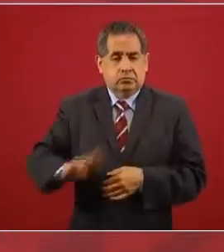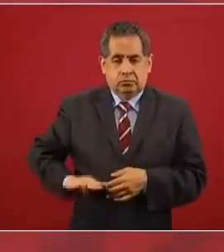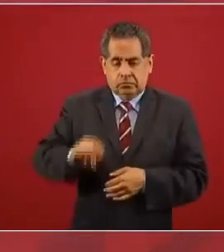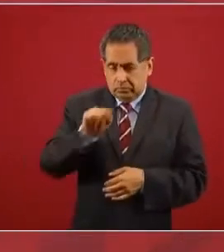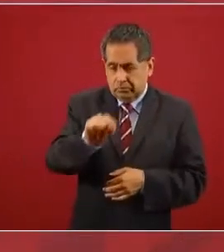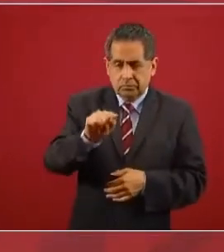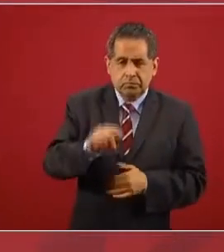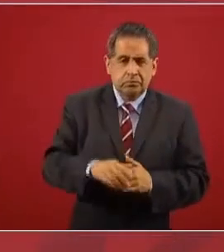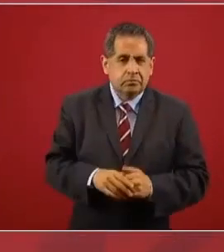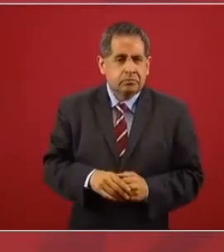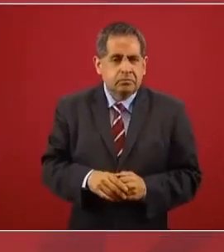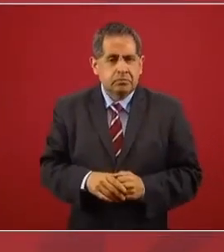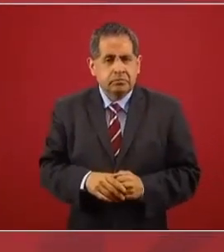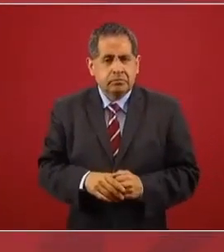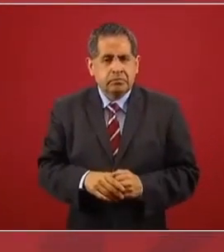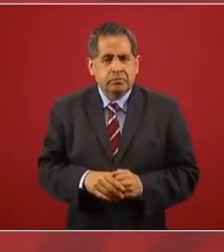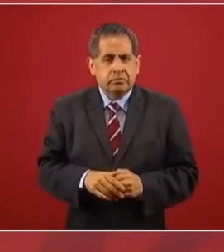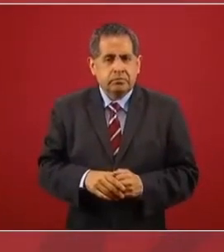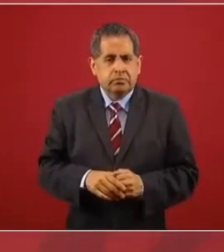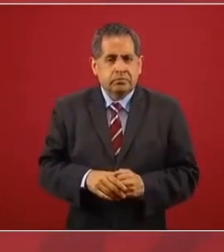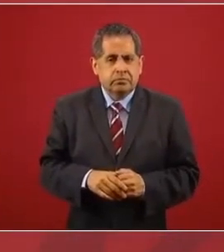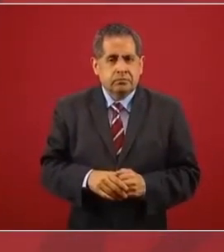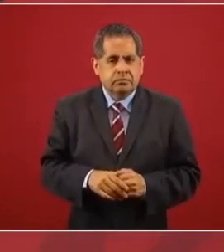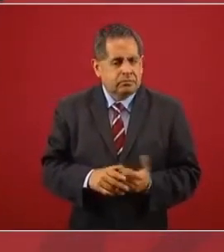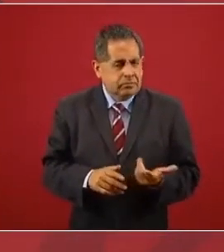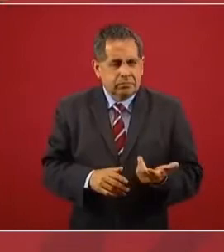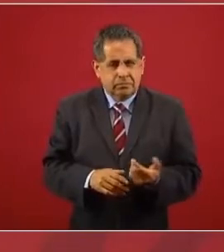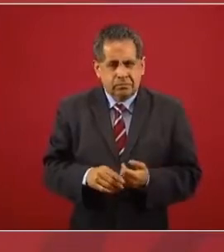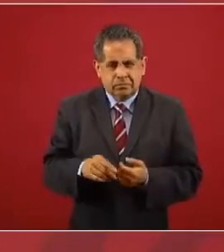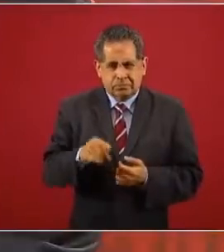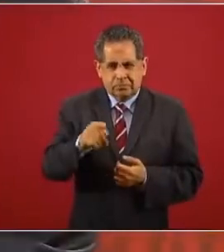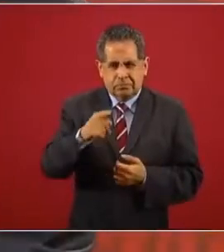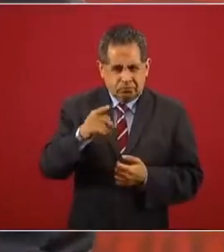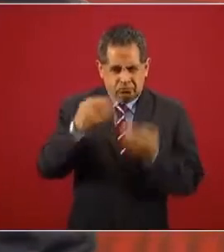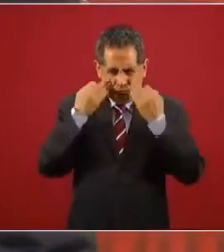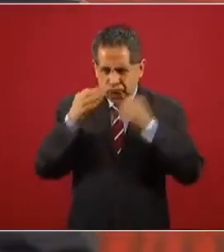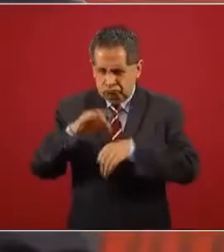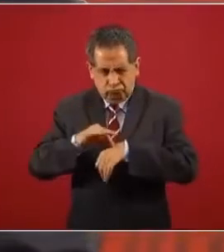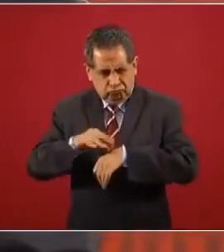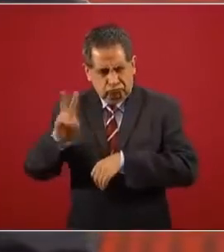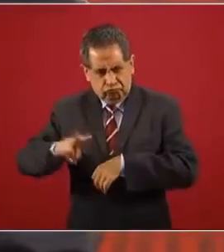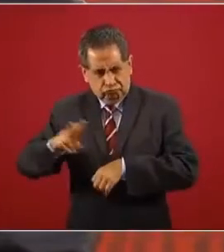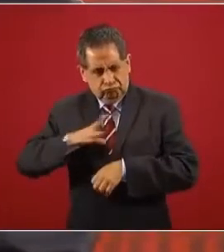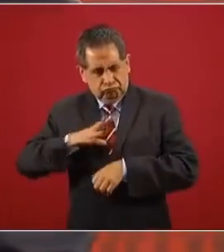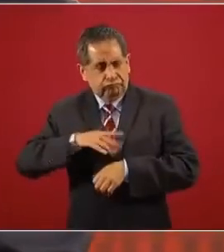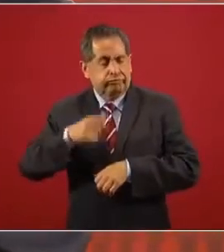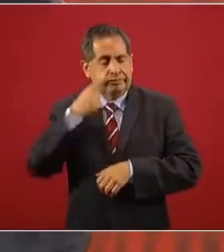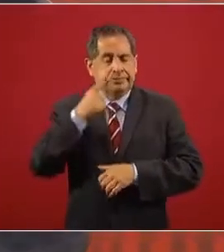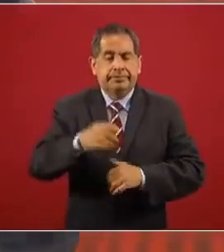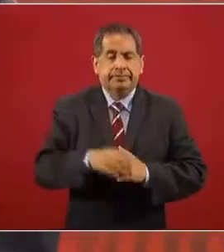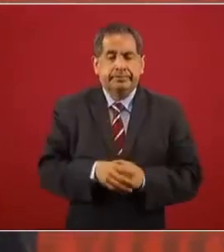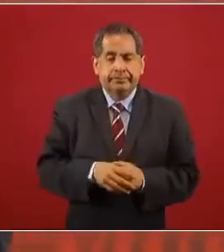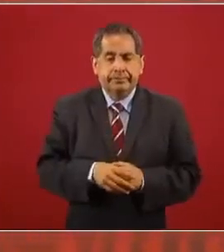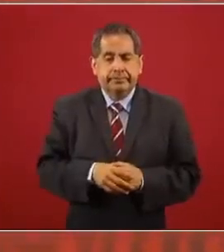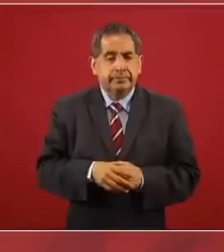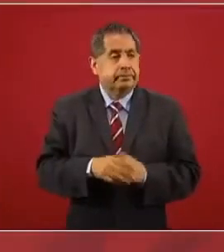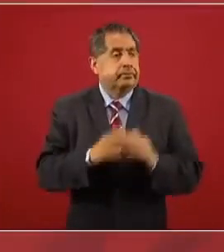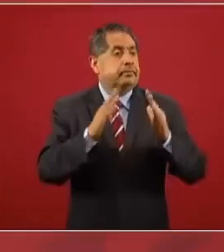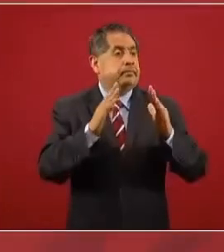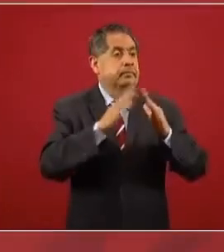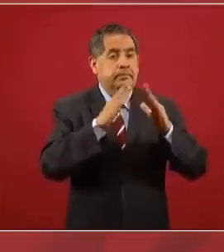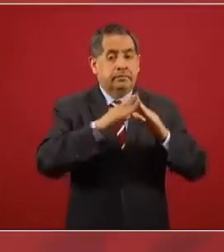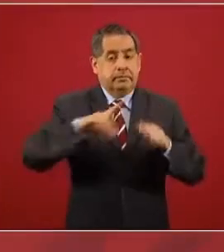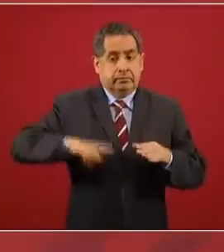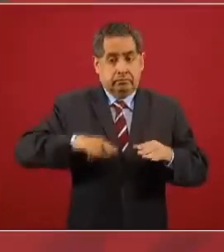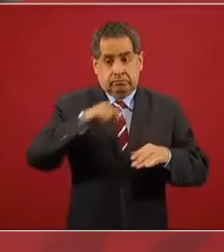y esto lo pueden constatar, el palacio municipal